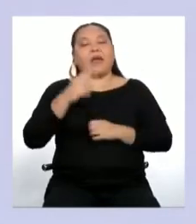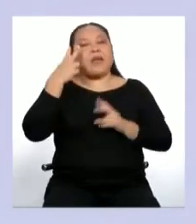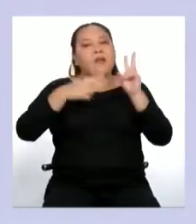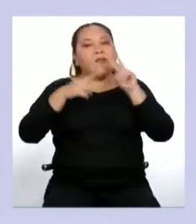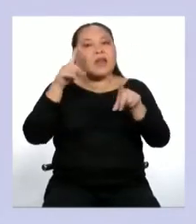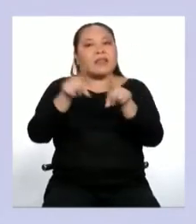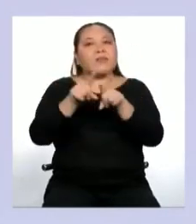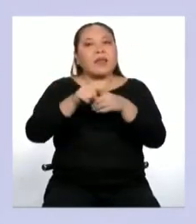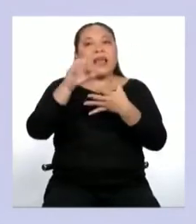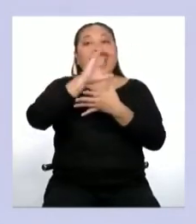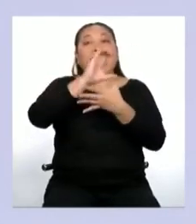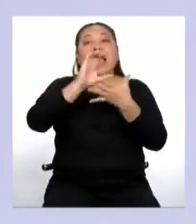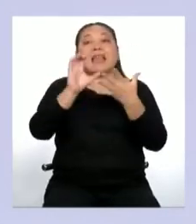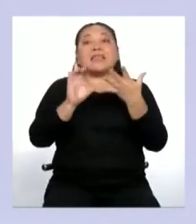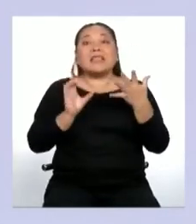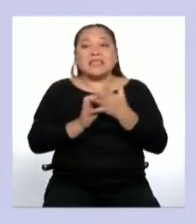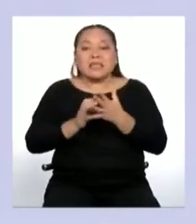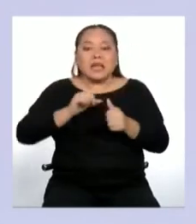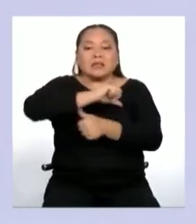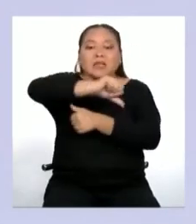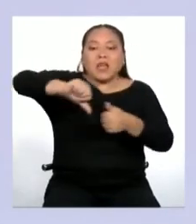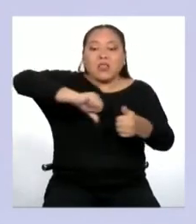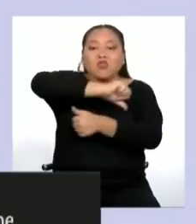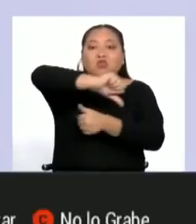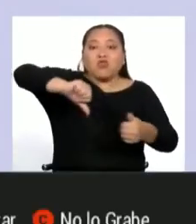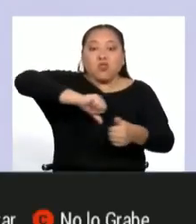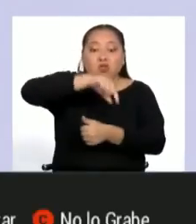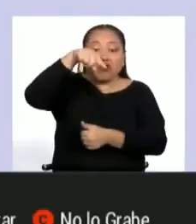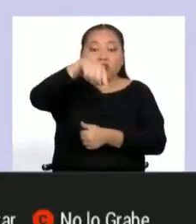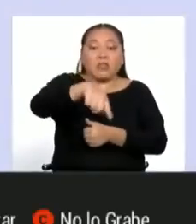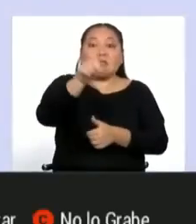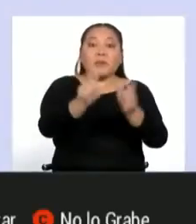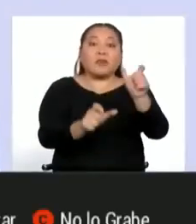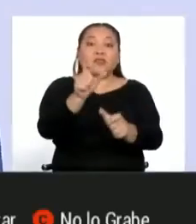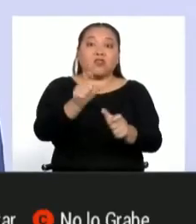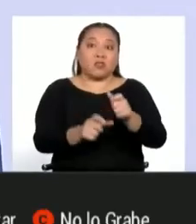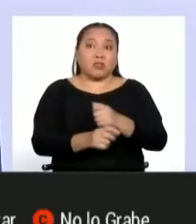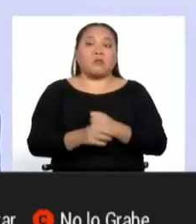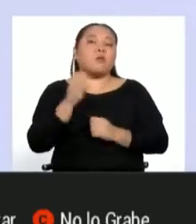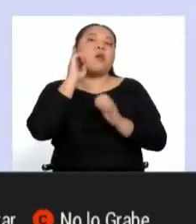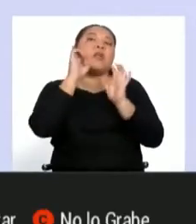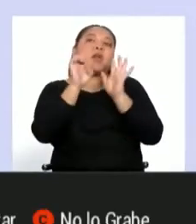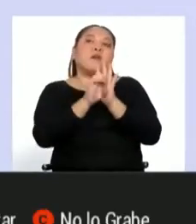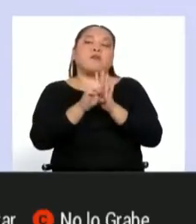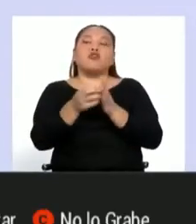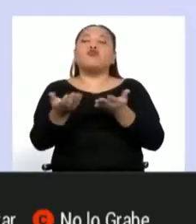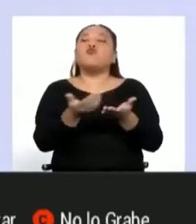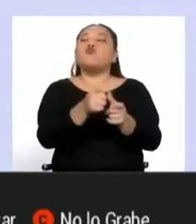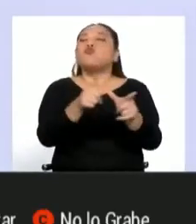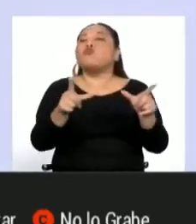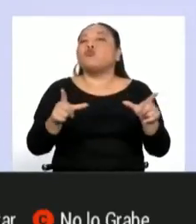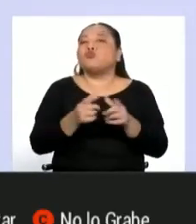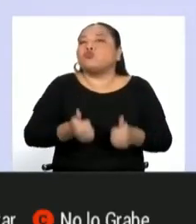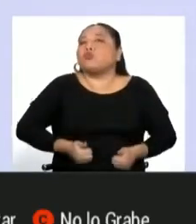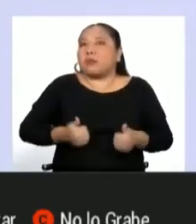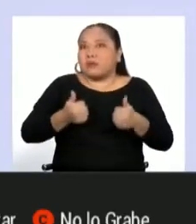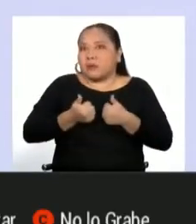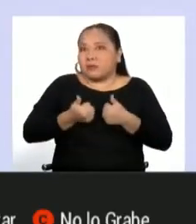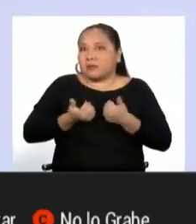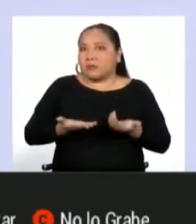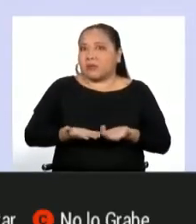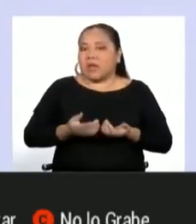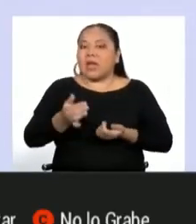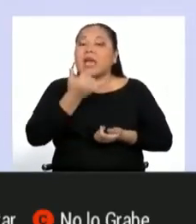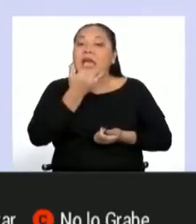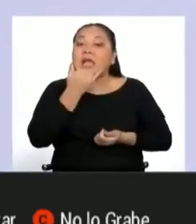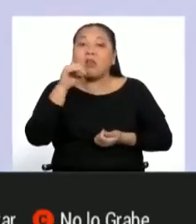del entorno o contexto donde se desenvuelve el destinatario. Por ejemplo, el lugar donde vive, qué circunstancias